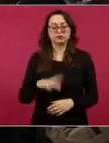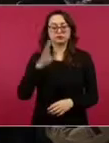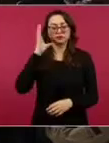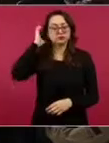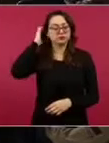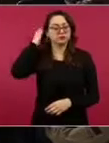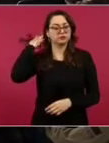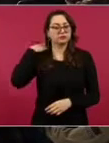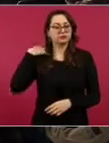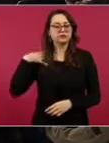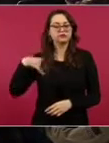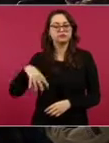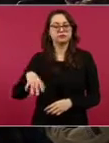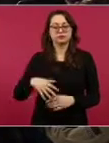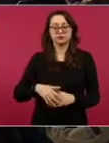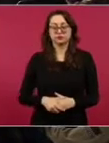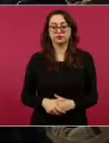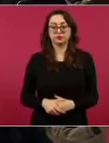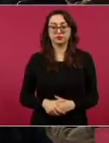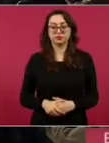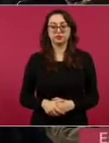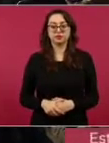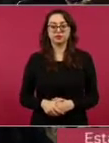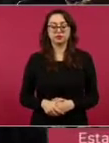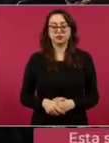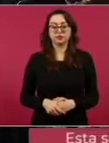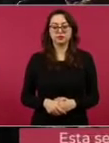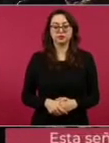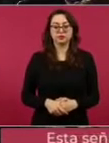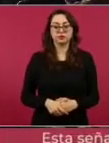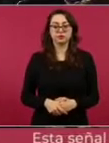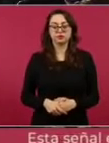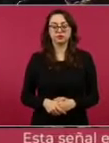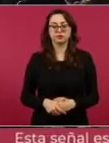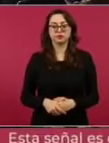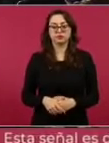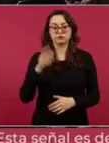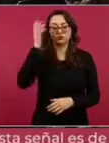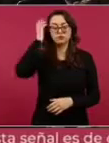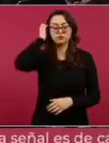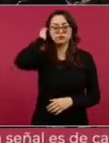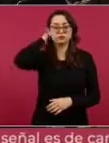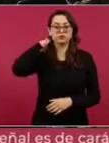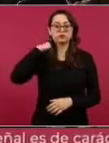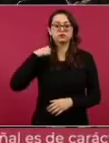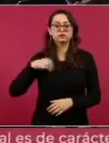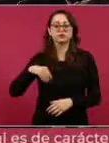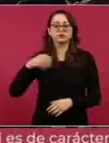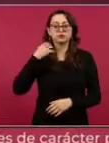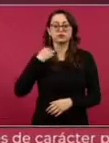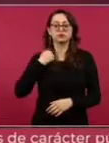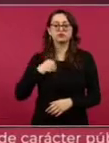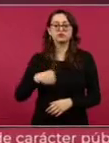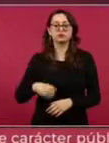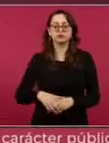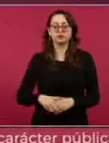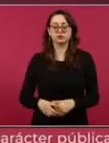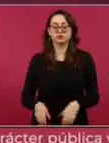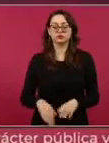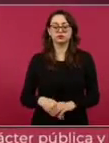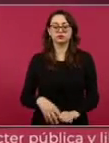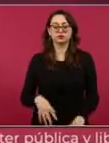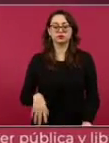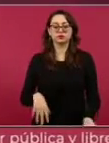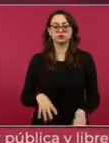Ya se ha invertido bastante en exploración de nuevos